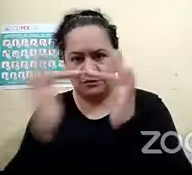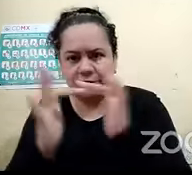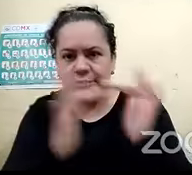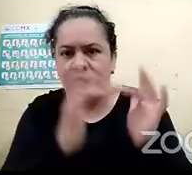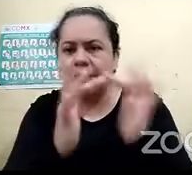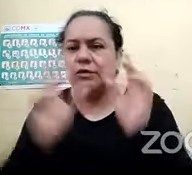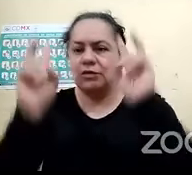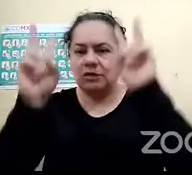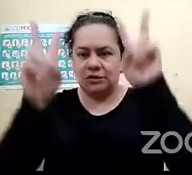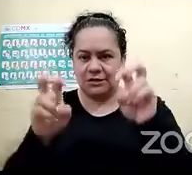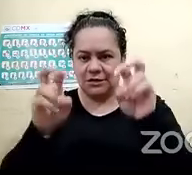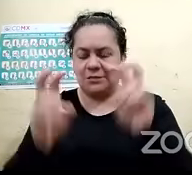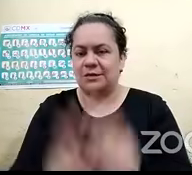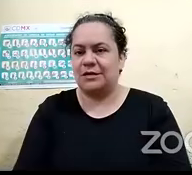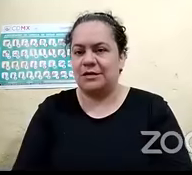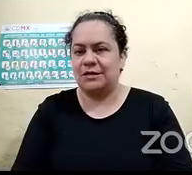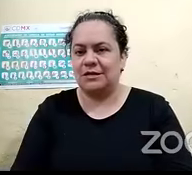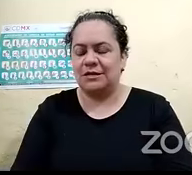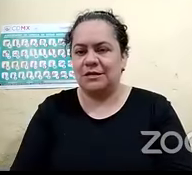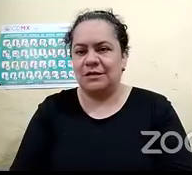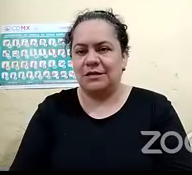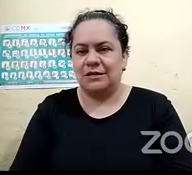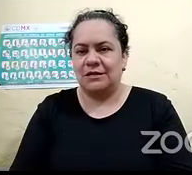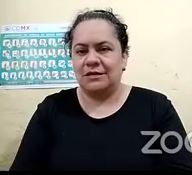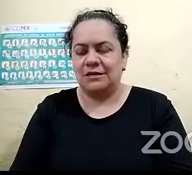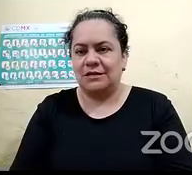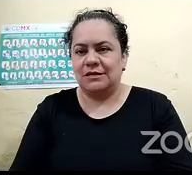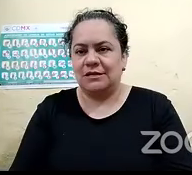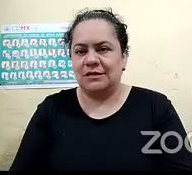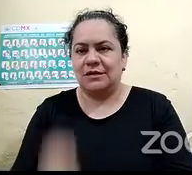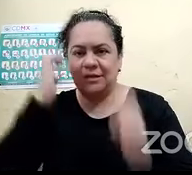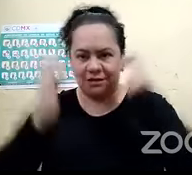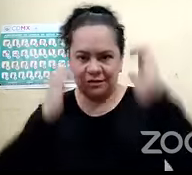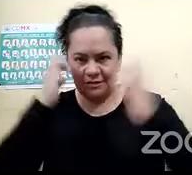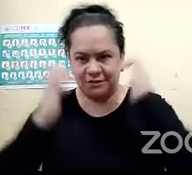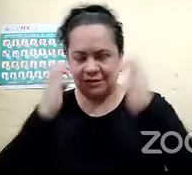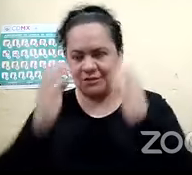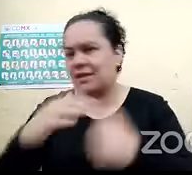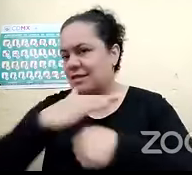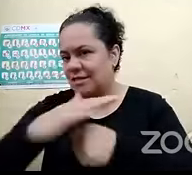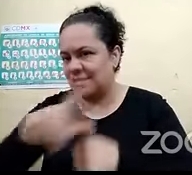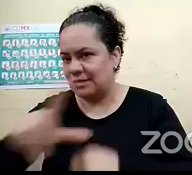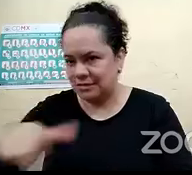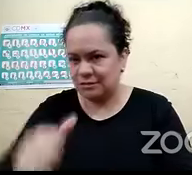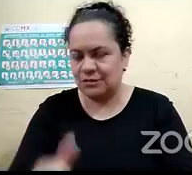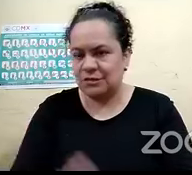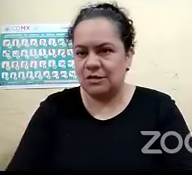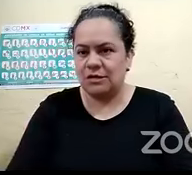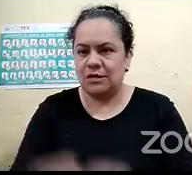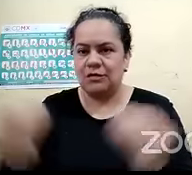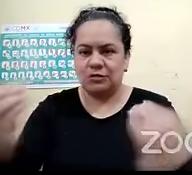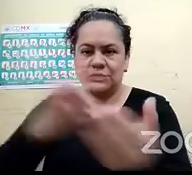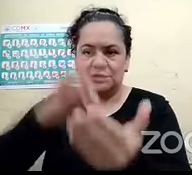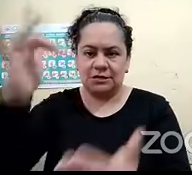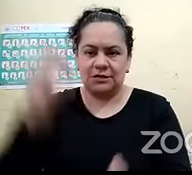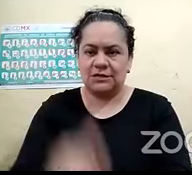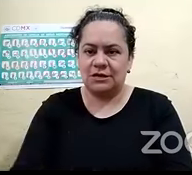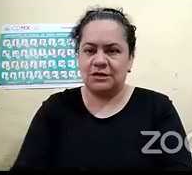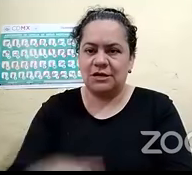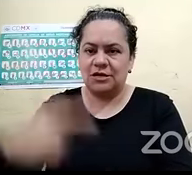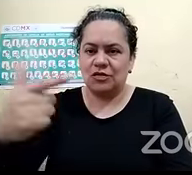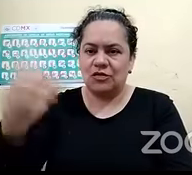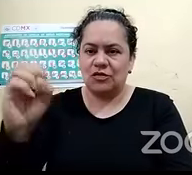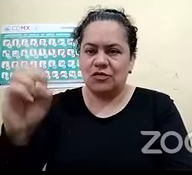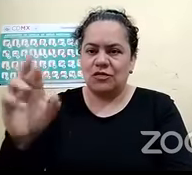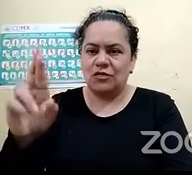entrevista que ya vemos que quedó ahí el interés y bueno se despide de ustedes Gore-Tix Lapali nos vemos